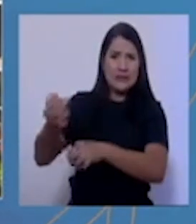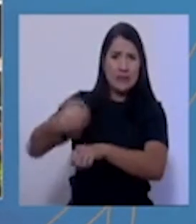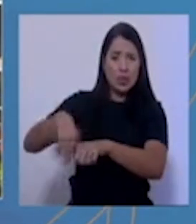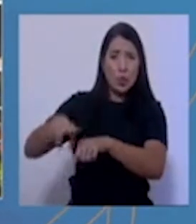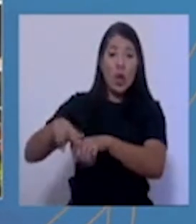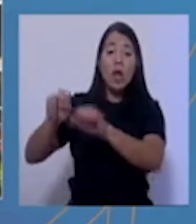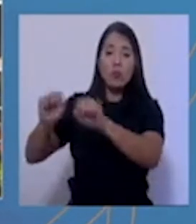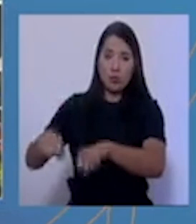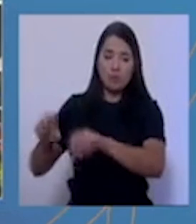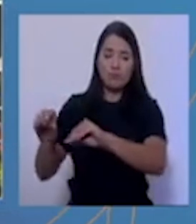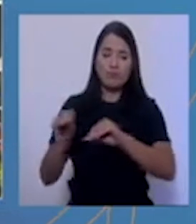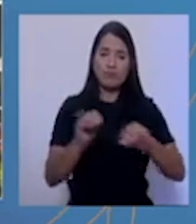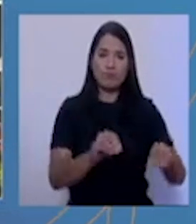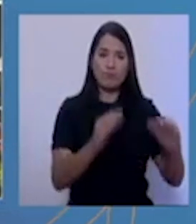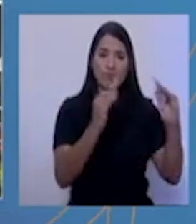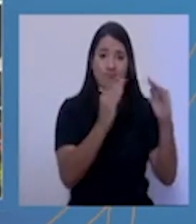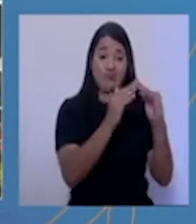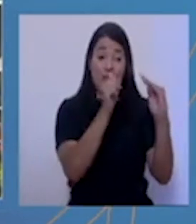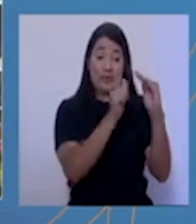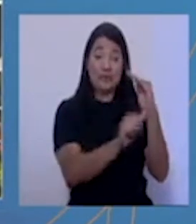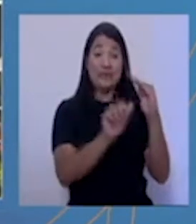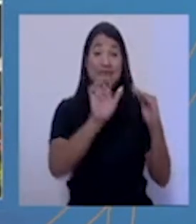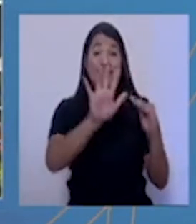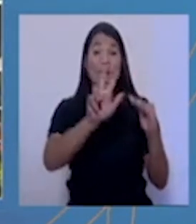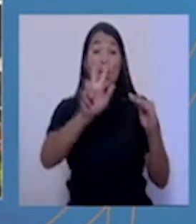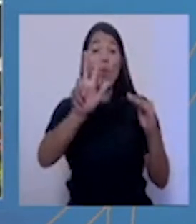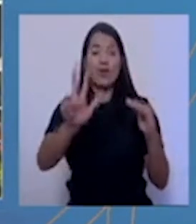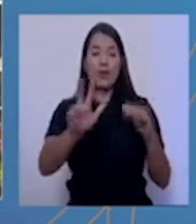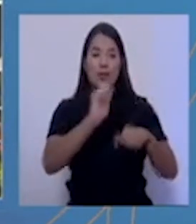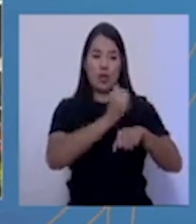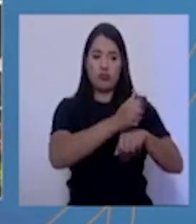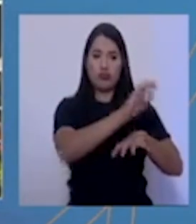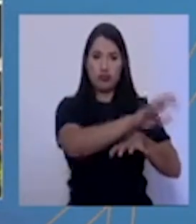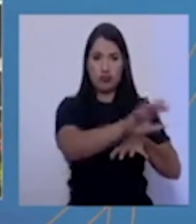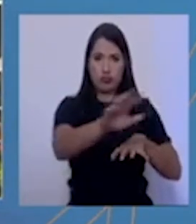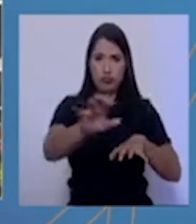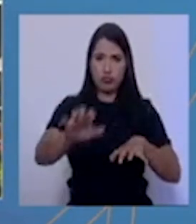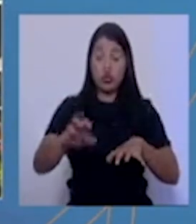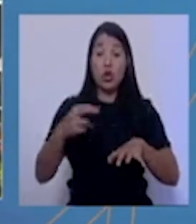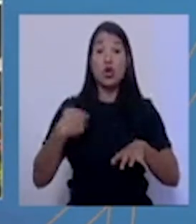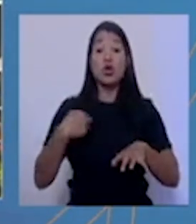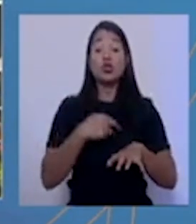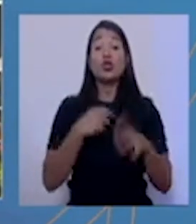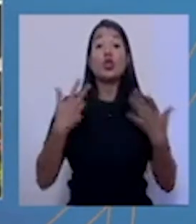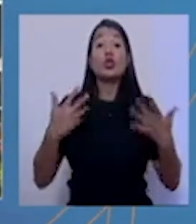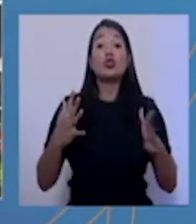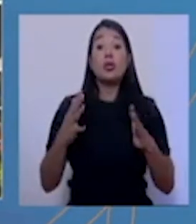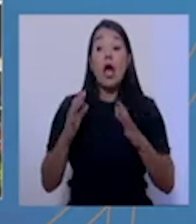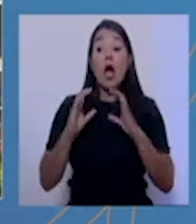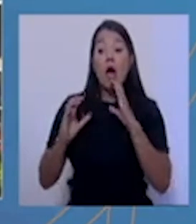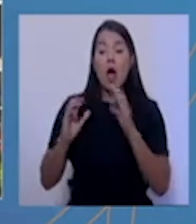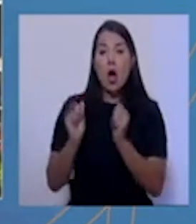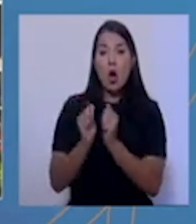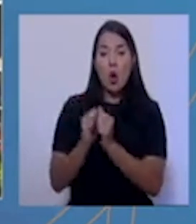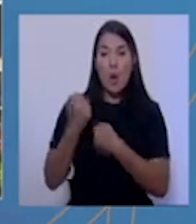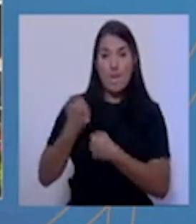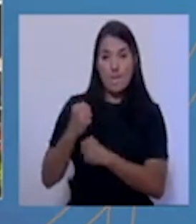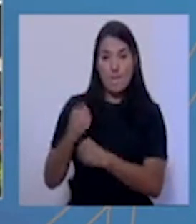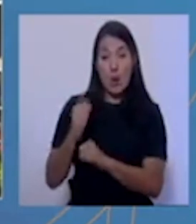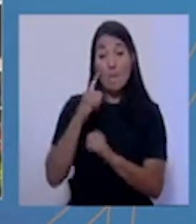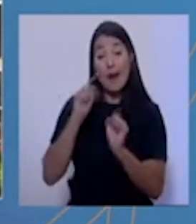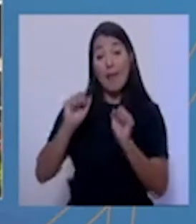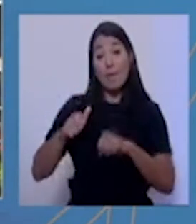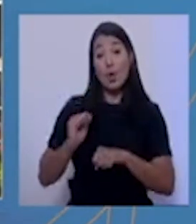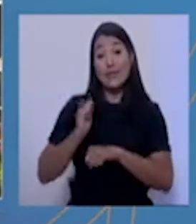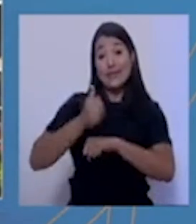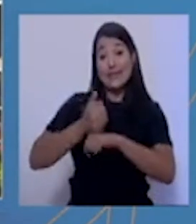momento podemos decir que también se ha trabajado con los gobiernos locales en la habilitación de albergues para la atención de